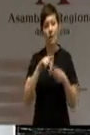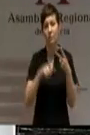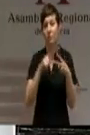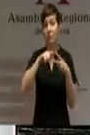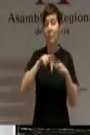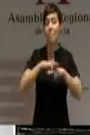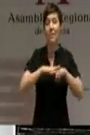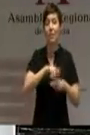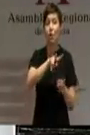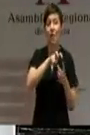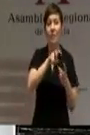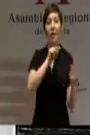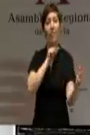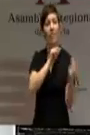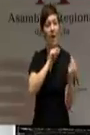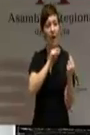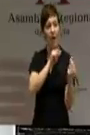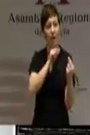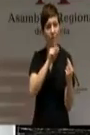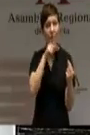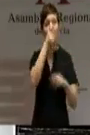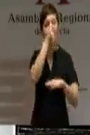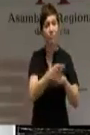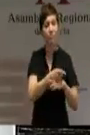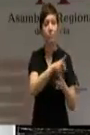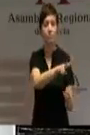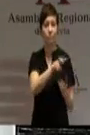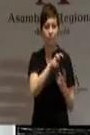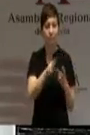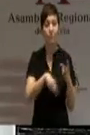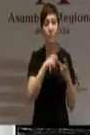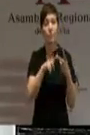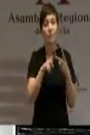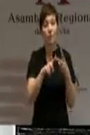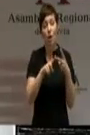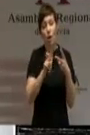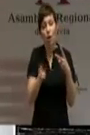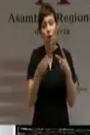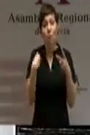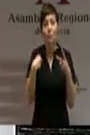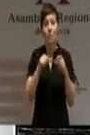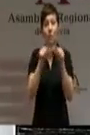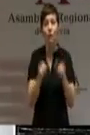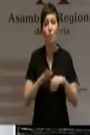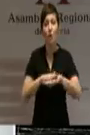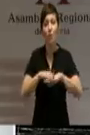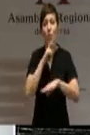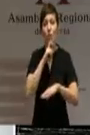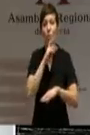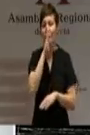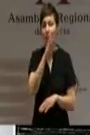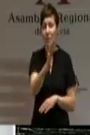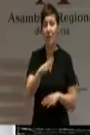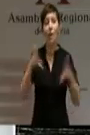debate con los demás para imponerles lo que quiere y otro en el que directamente se hace lo que dice el consejero de Hacienda y